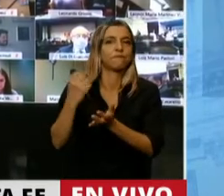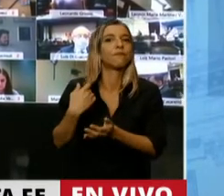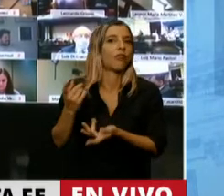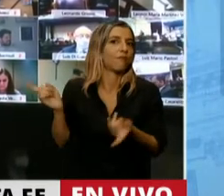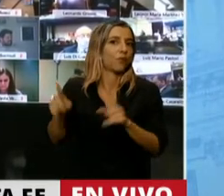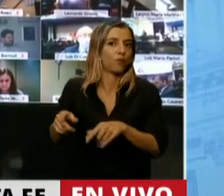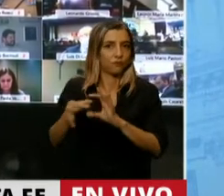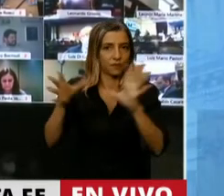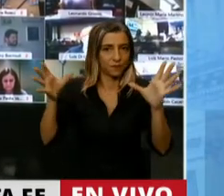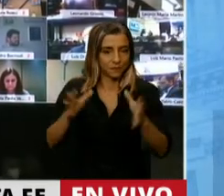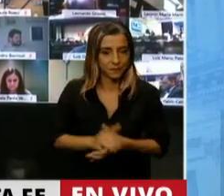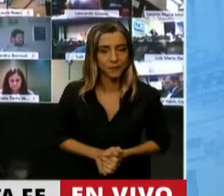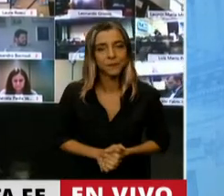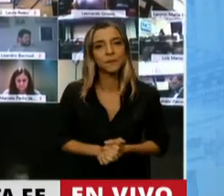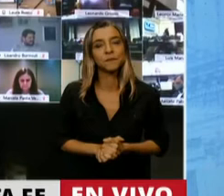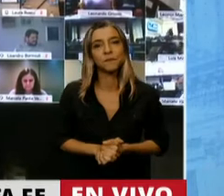democrática.